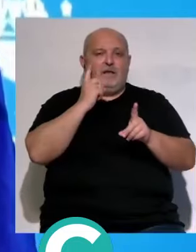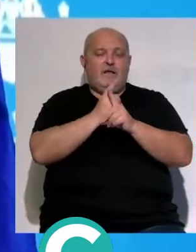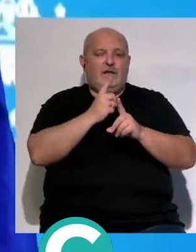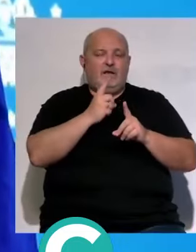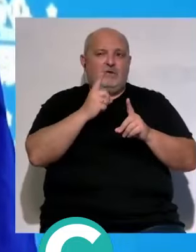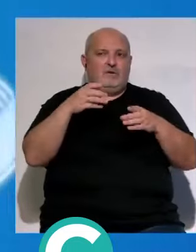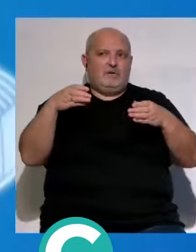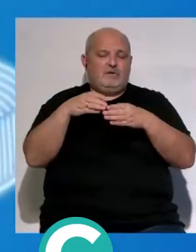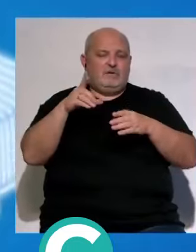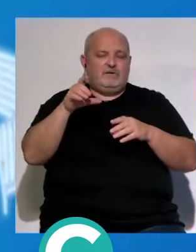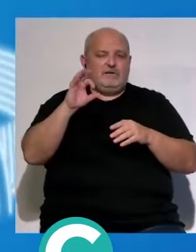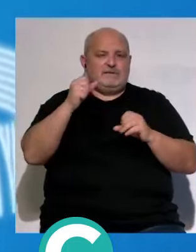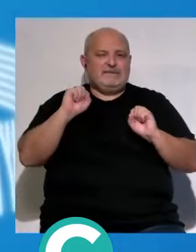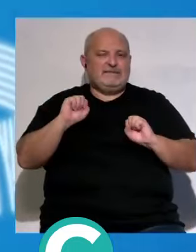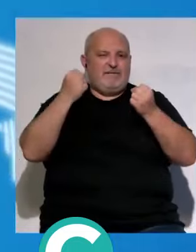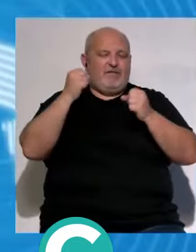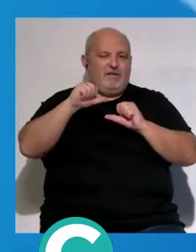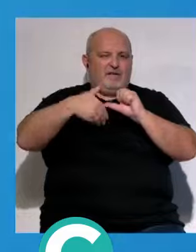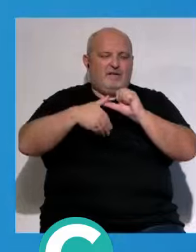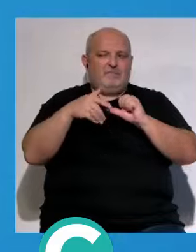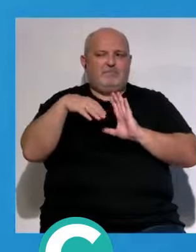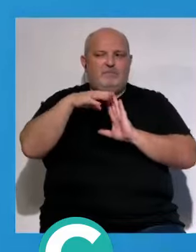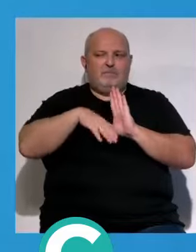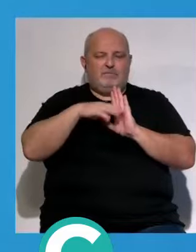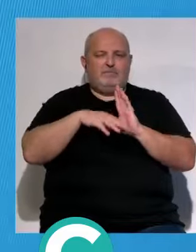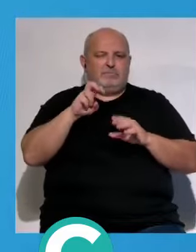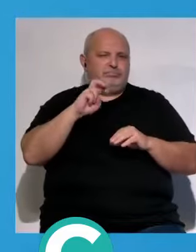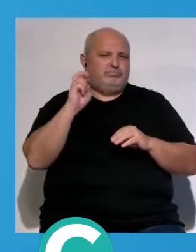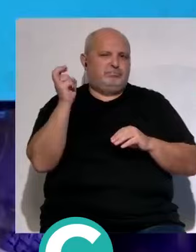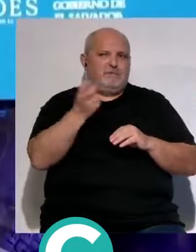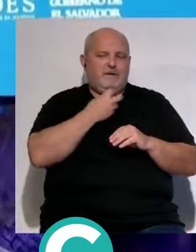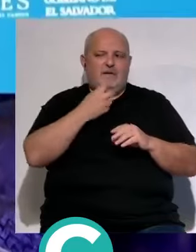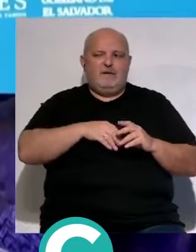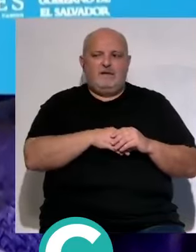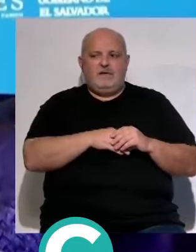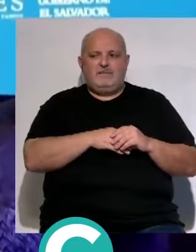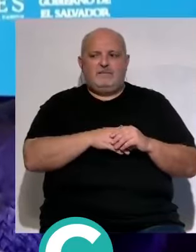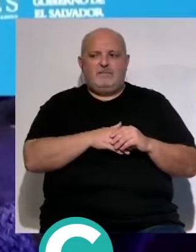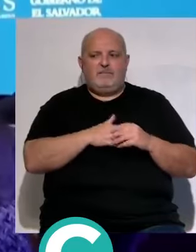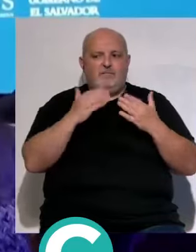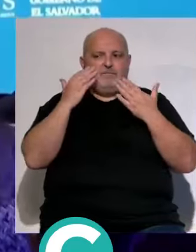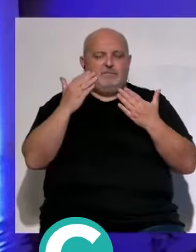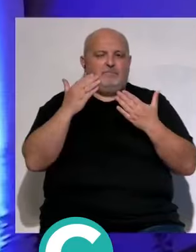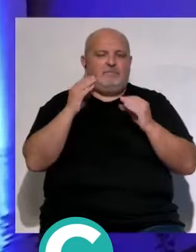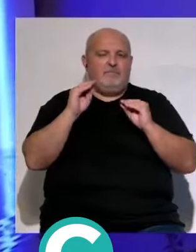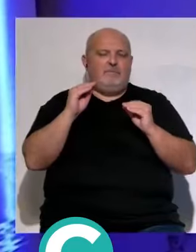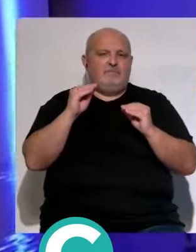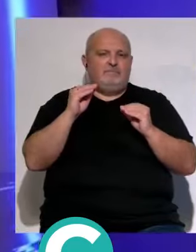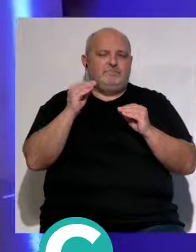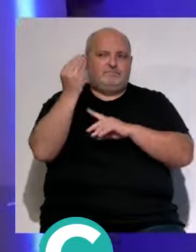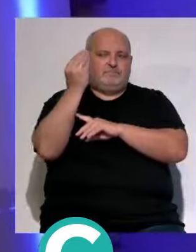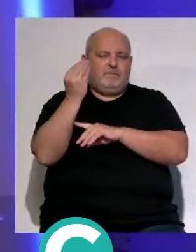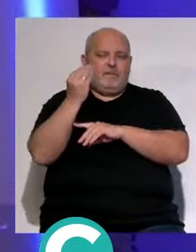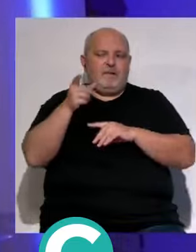selecta a la selección de El Salvador y un programa de actividades para rendir pues homenaje a la figura de